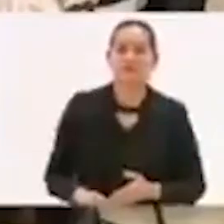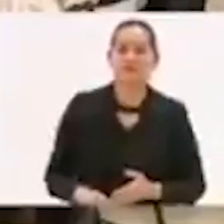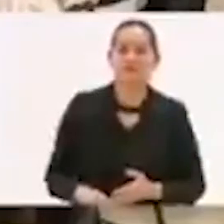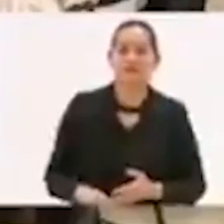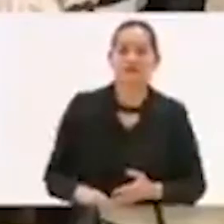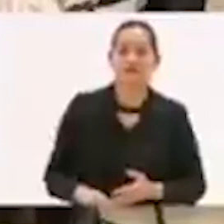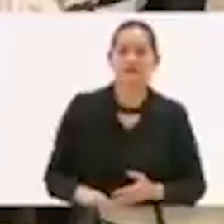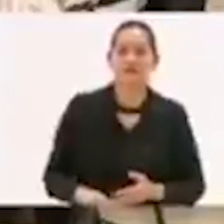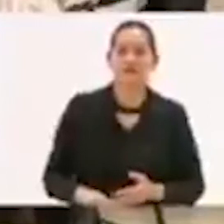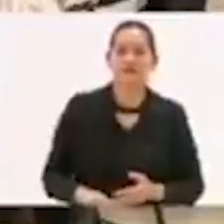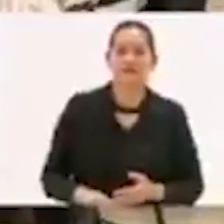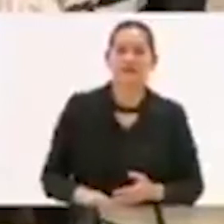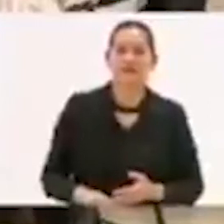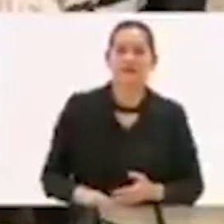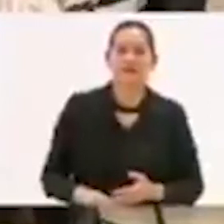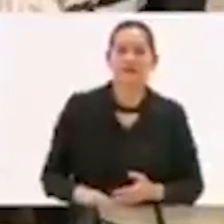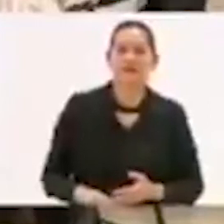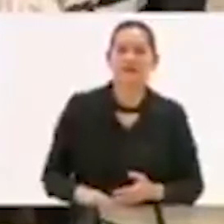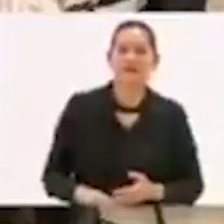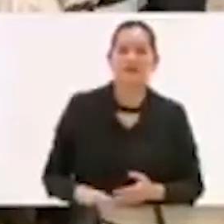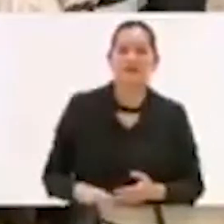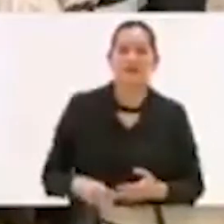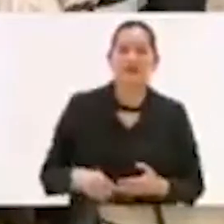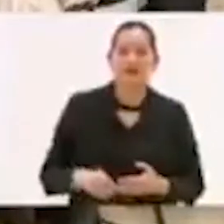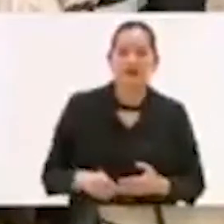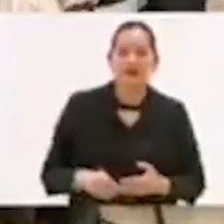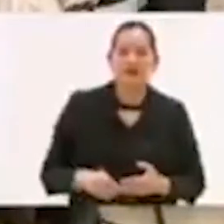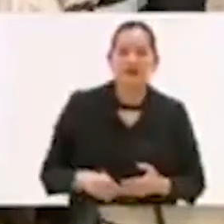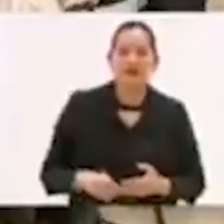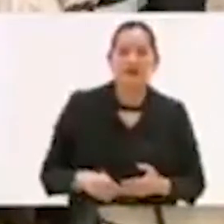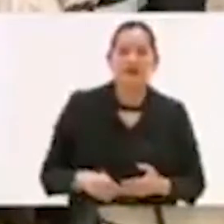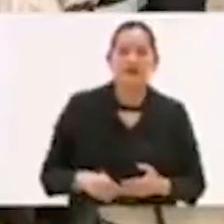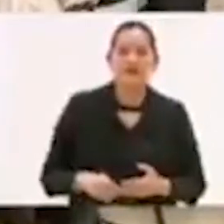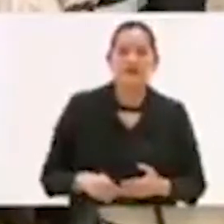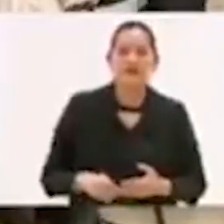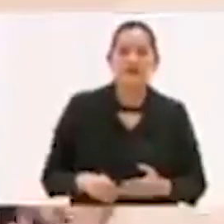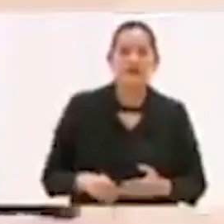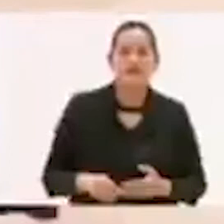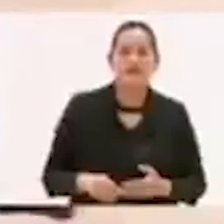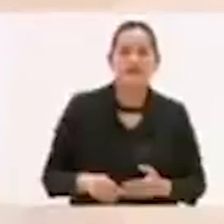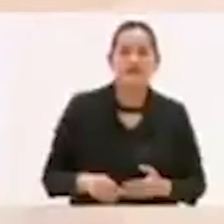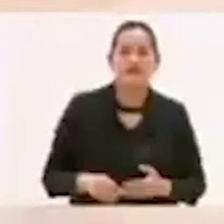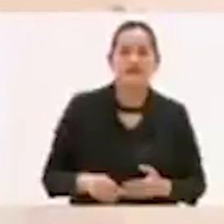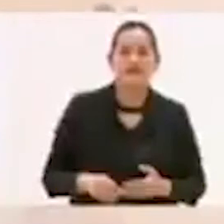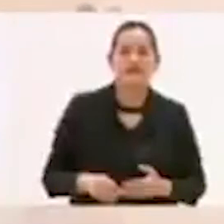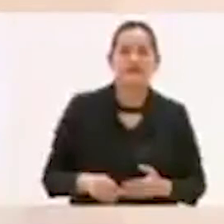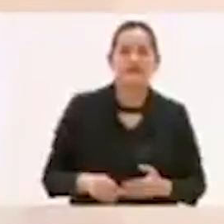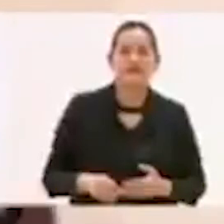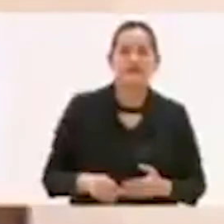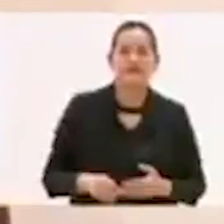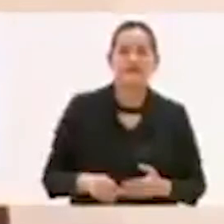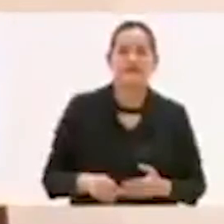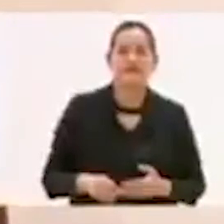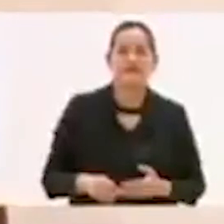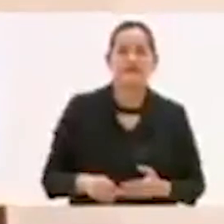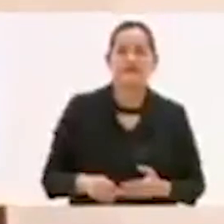de Lázaro Cárdenas a Metlaltoyuc, usted conoce, ha recorrido todas esas